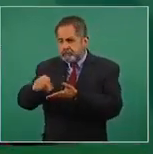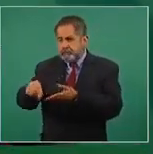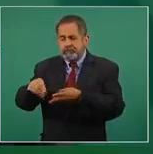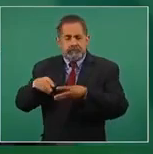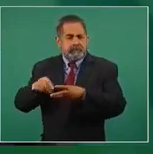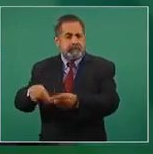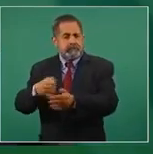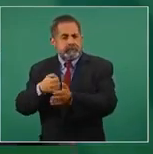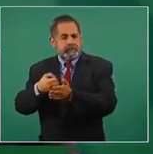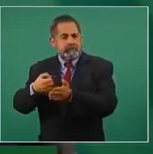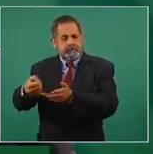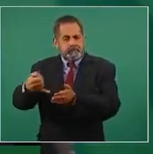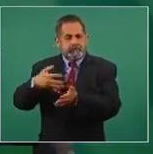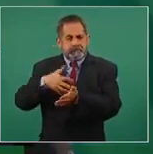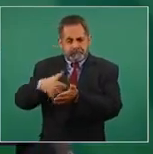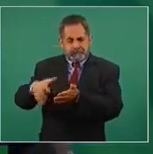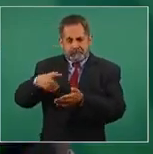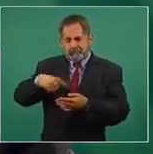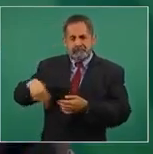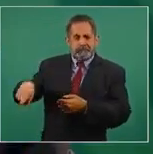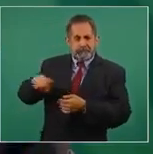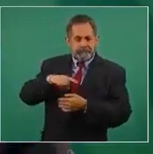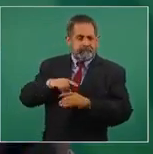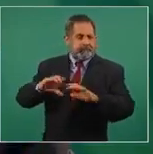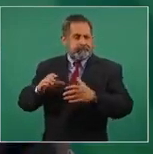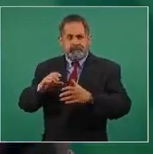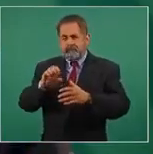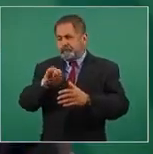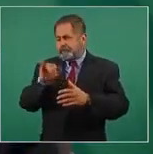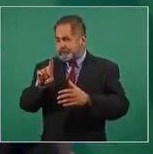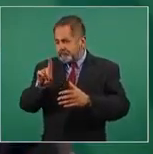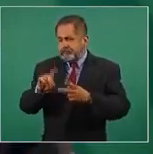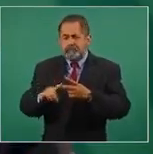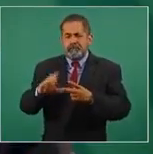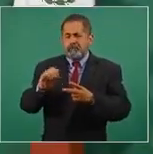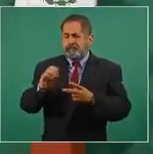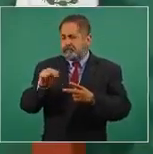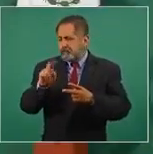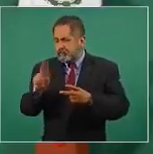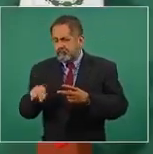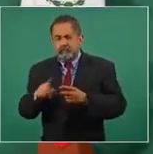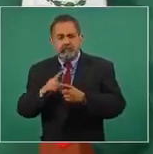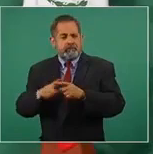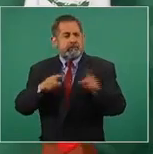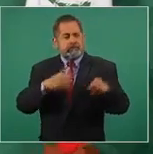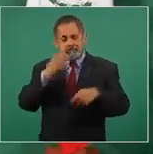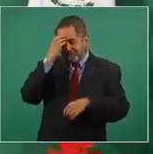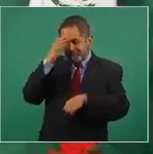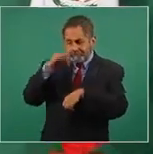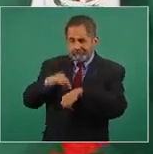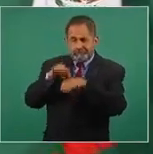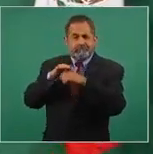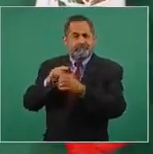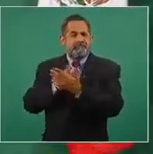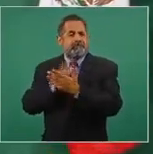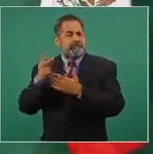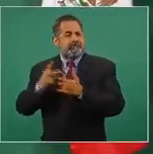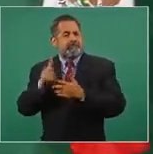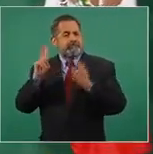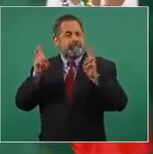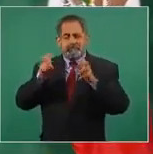campesinos, ejidatarios, comuneros, pequeños propietarios. que conociera lo del programa Sembrando Vida.